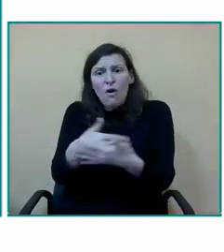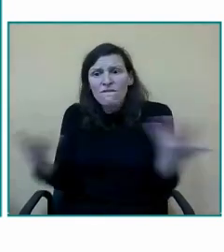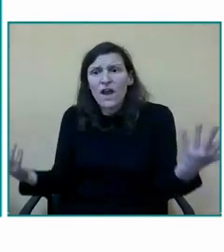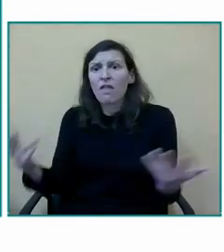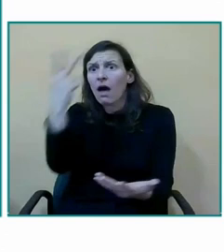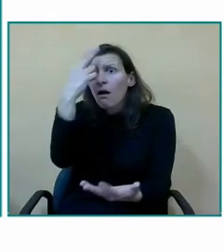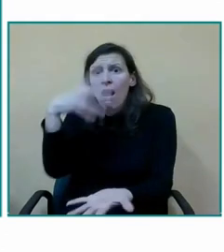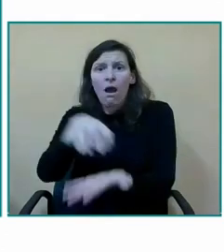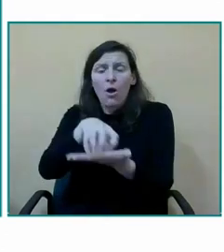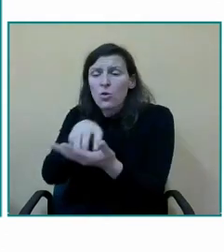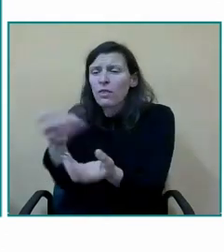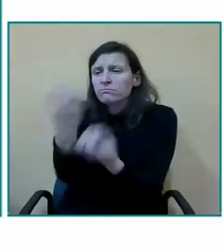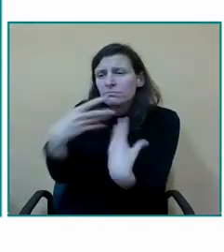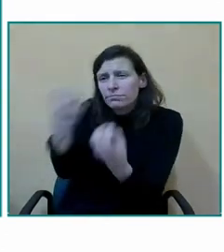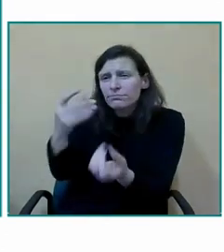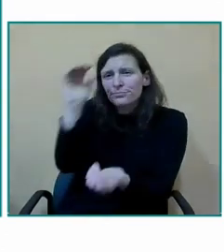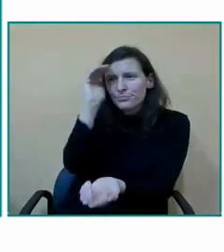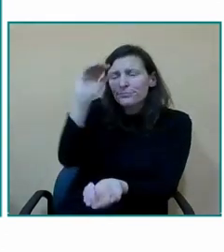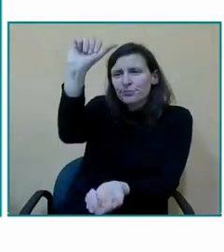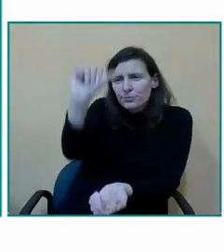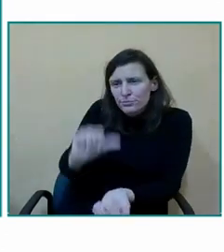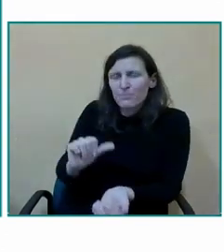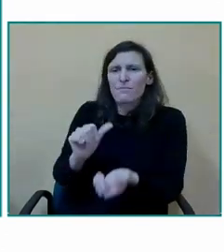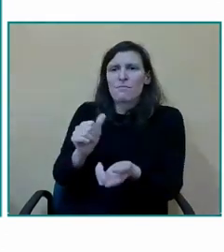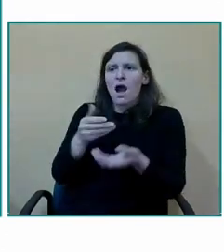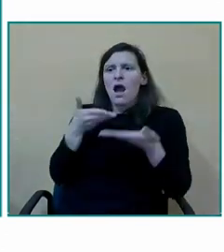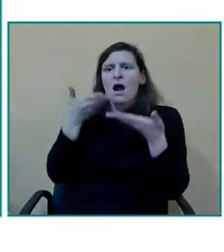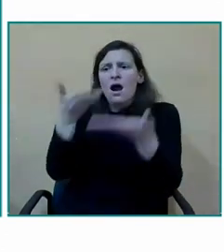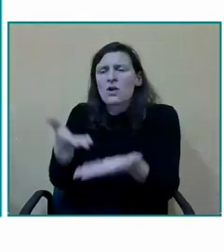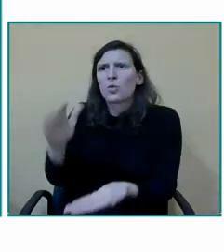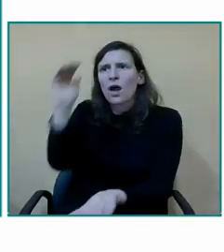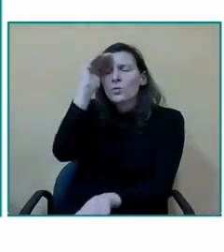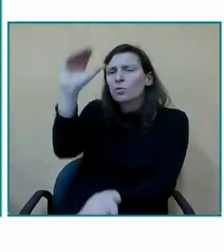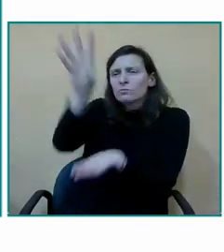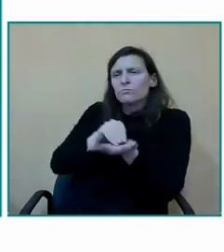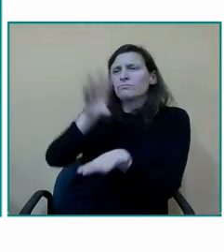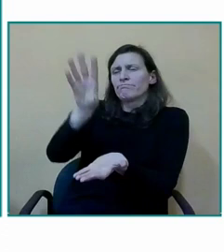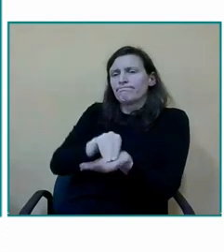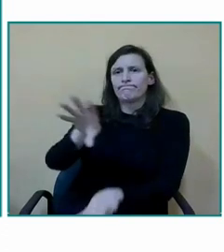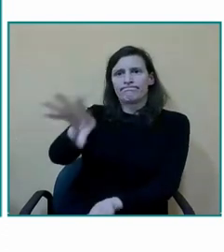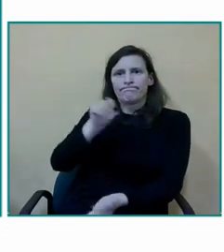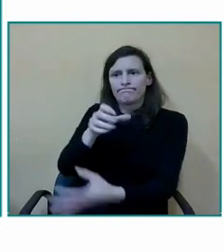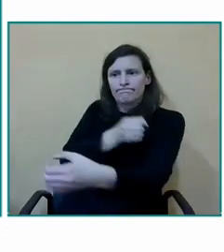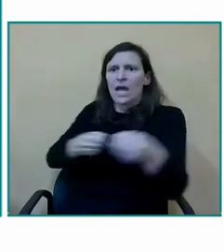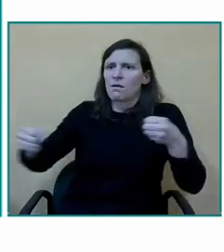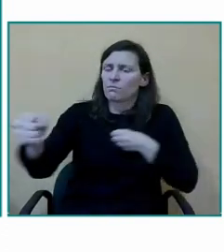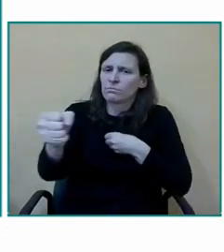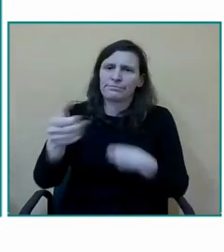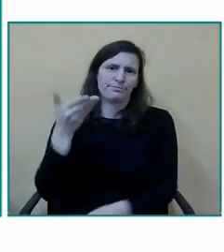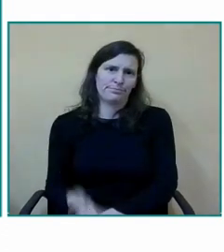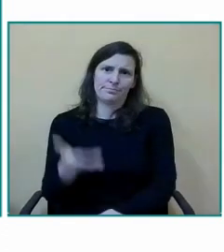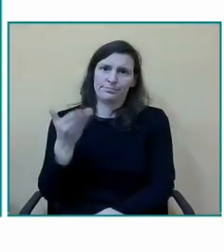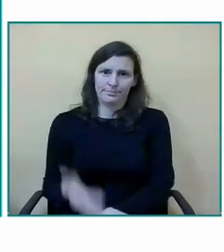incertidumbres sus angustias pero sobre todo por nuestra parte va a ser escucharles el colegio El Sol